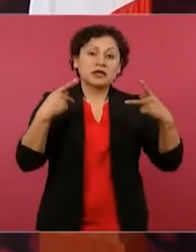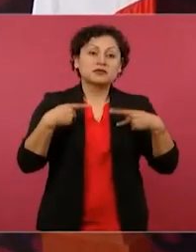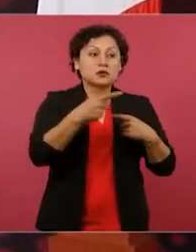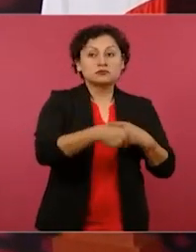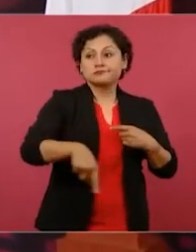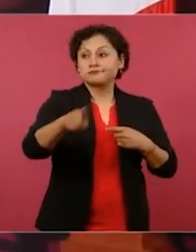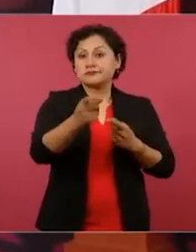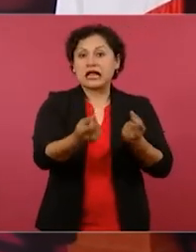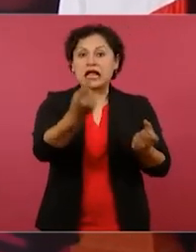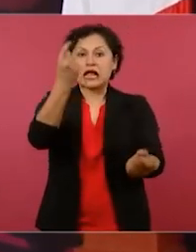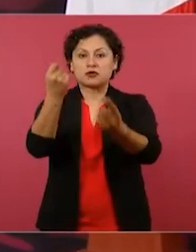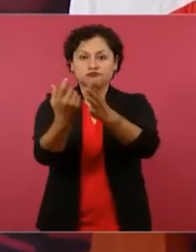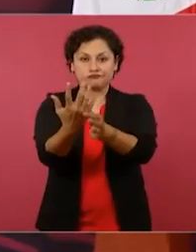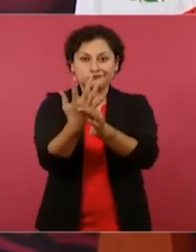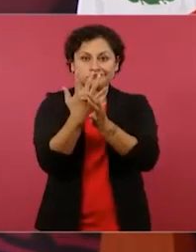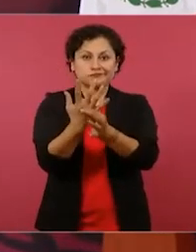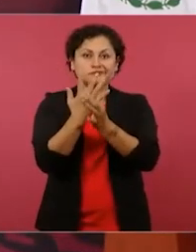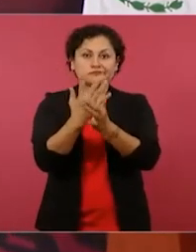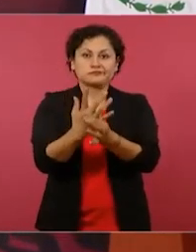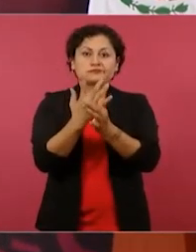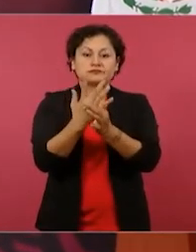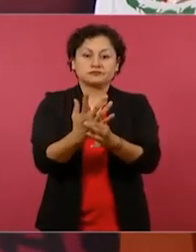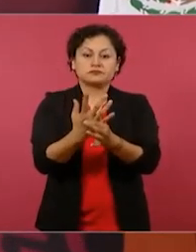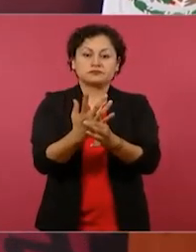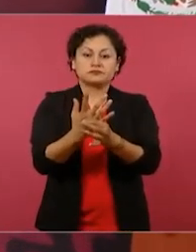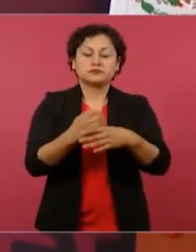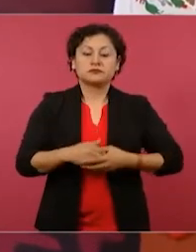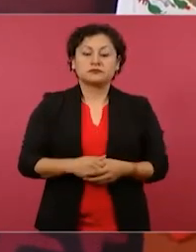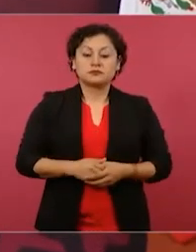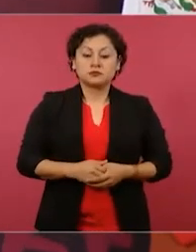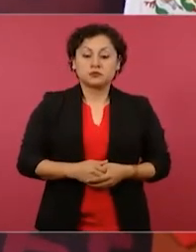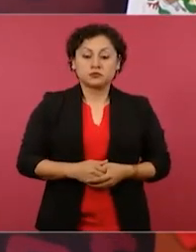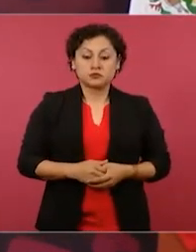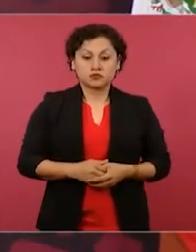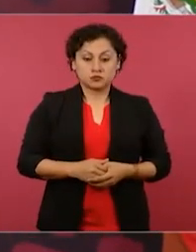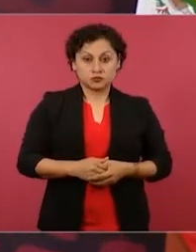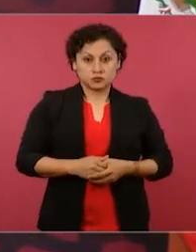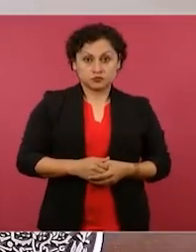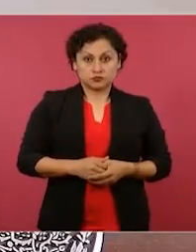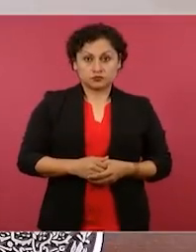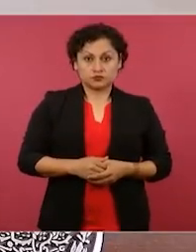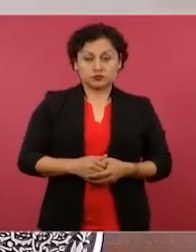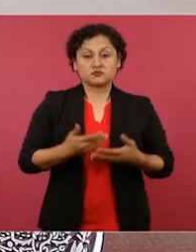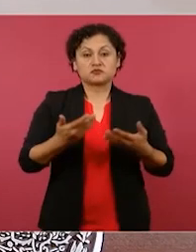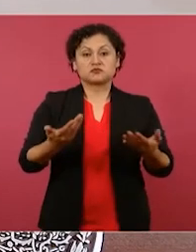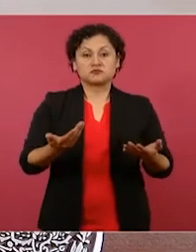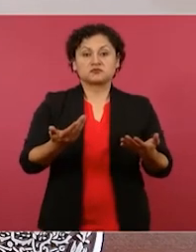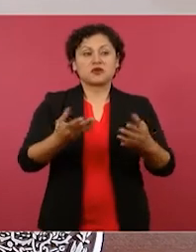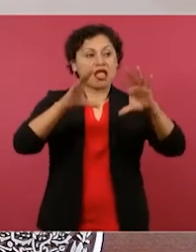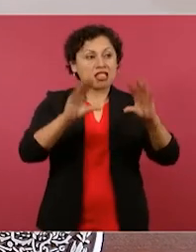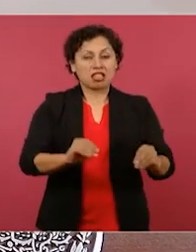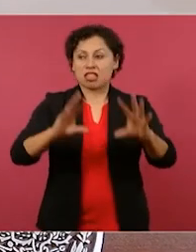signo de falta de infraestructura o